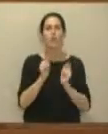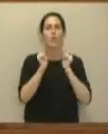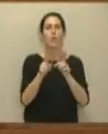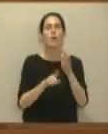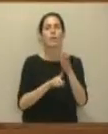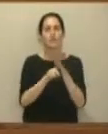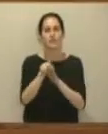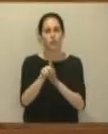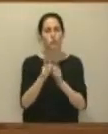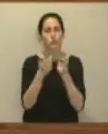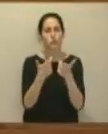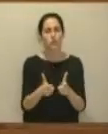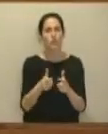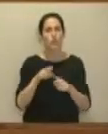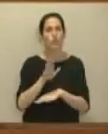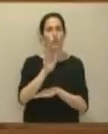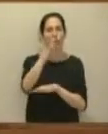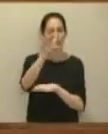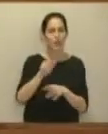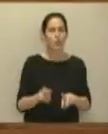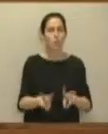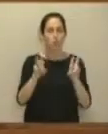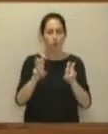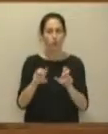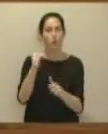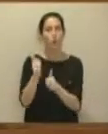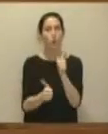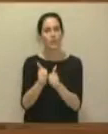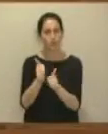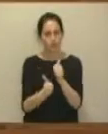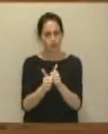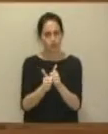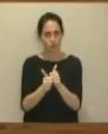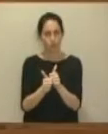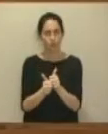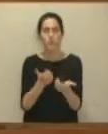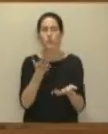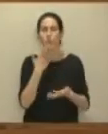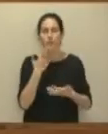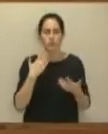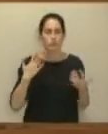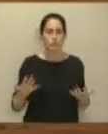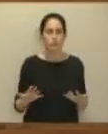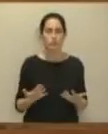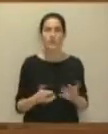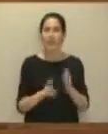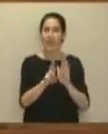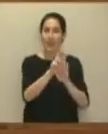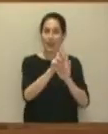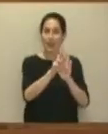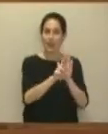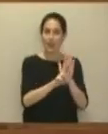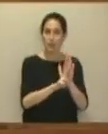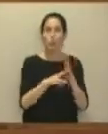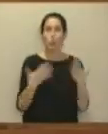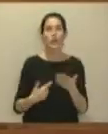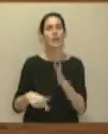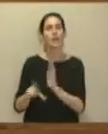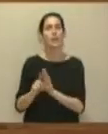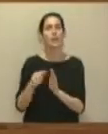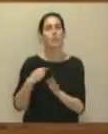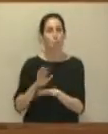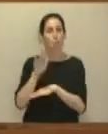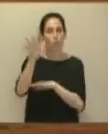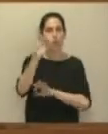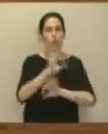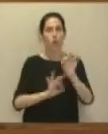desarrollo de un sector forestal moderno y competitivo y, por ejemplo, que se desarrollara reglamentariamente la ley de montes y